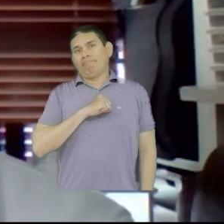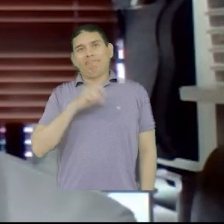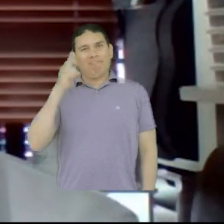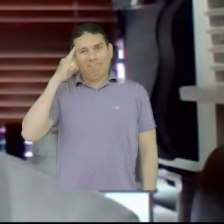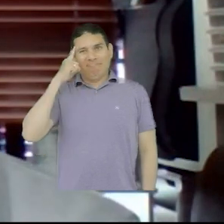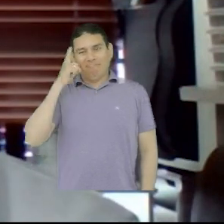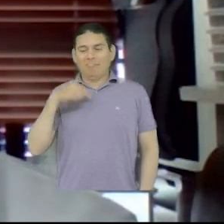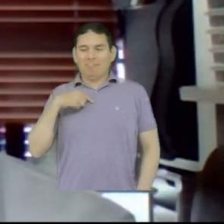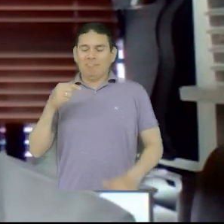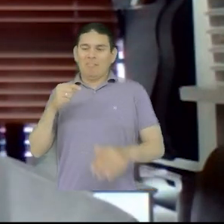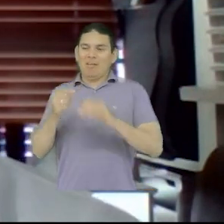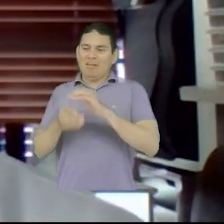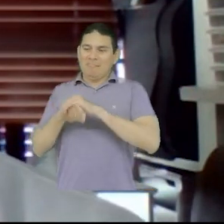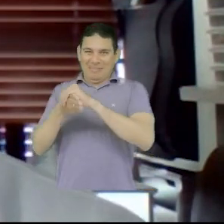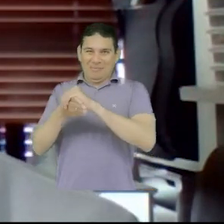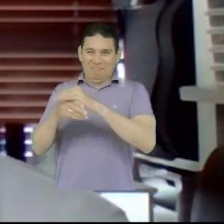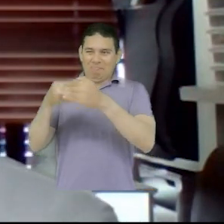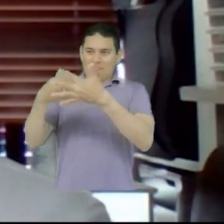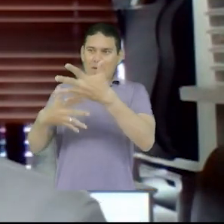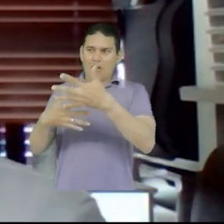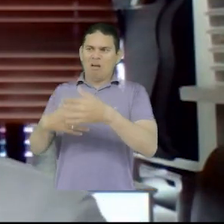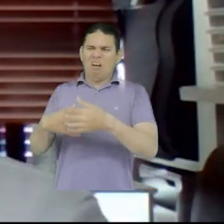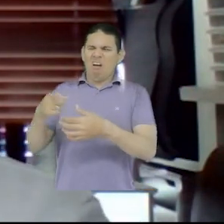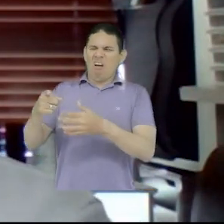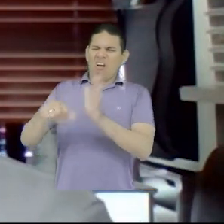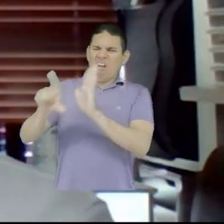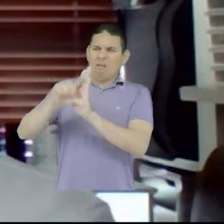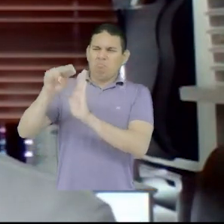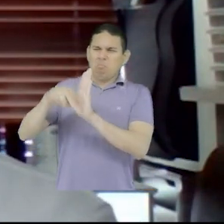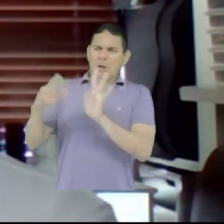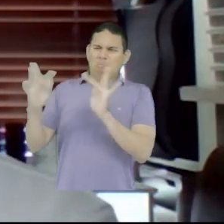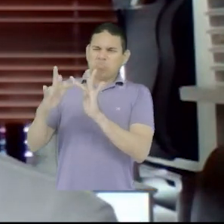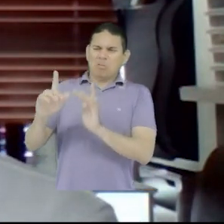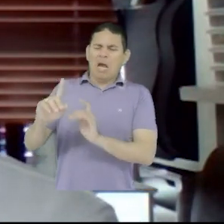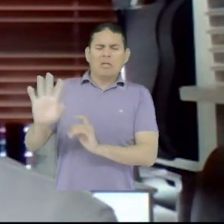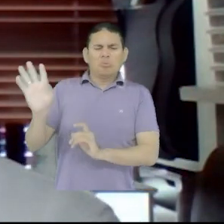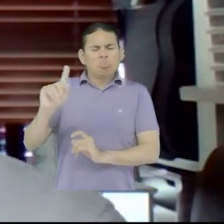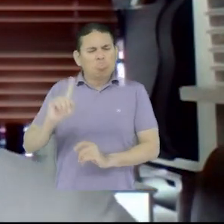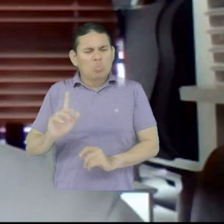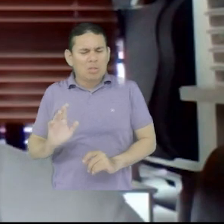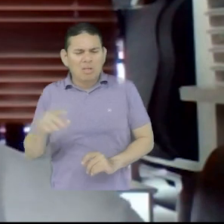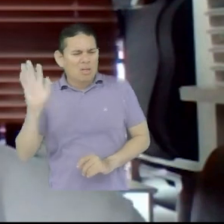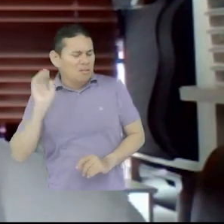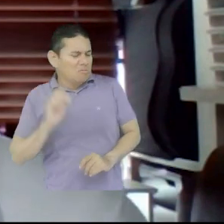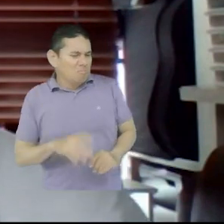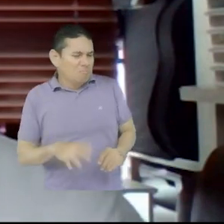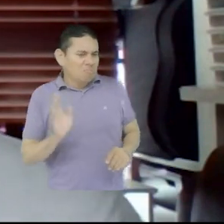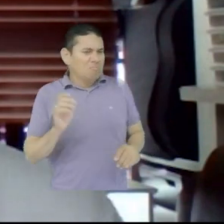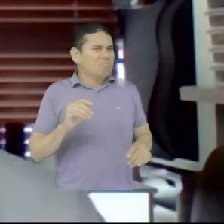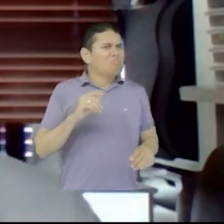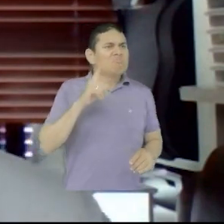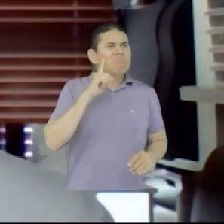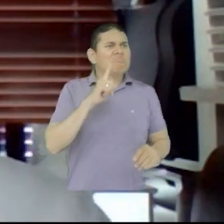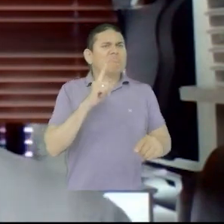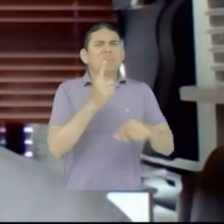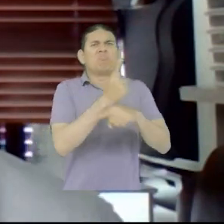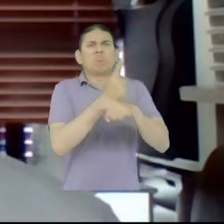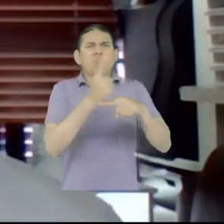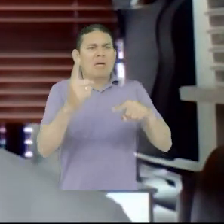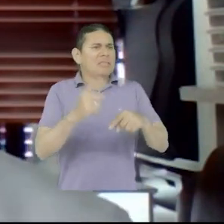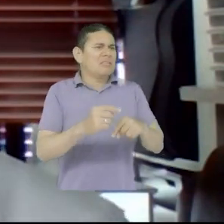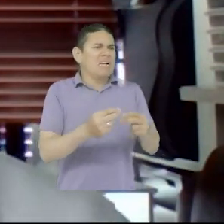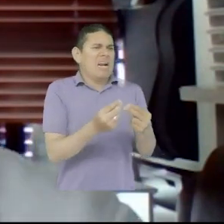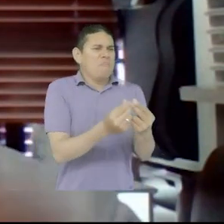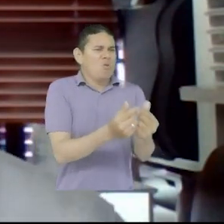bueno, vamos a cumplir con un requisito que nos ordena la ley, es hacer una política pública, pero nada, lo podemos hacer en ocho